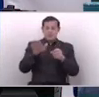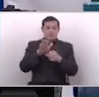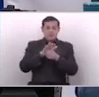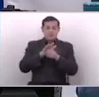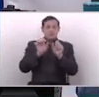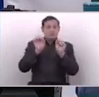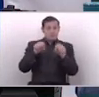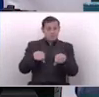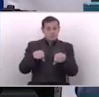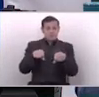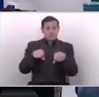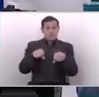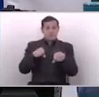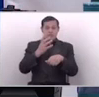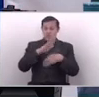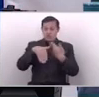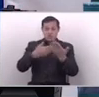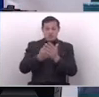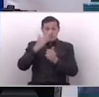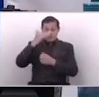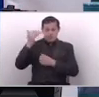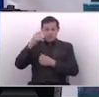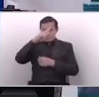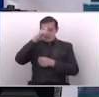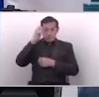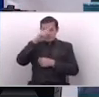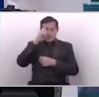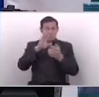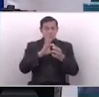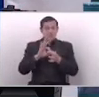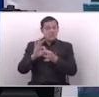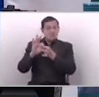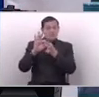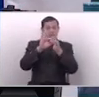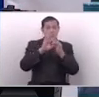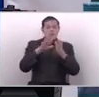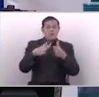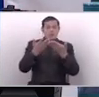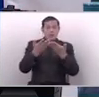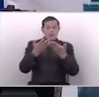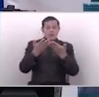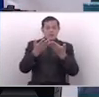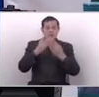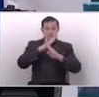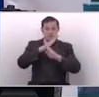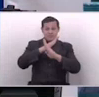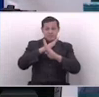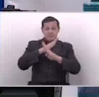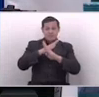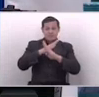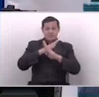posible, que todo un país, trabaje coordinado, para que, se evite,